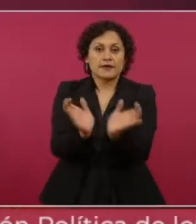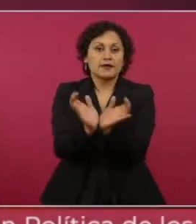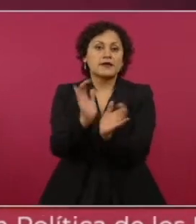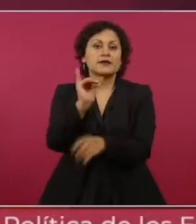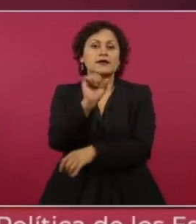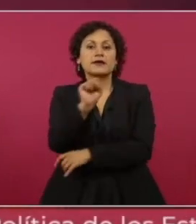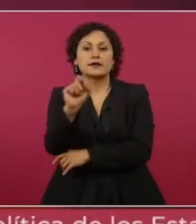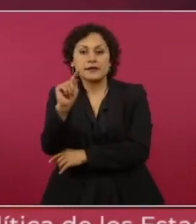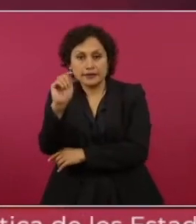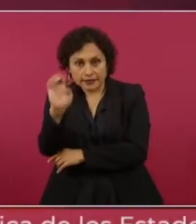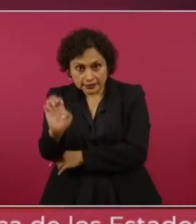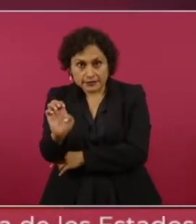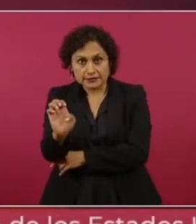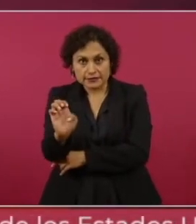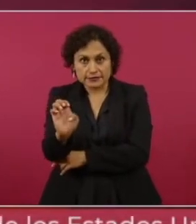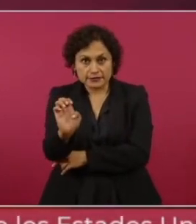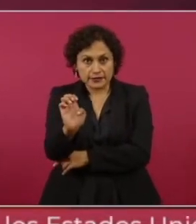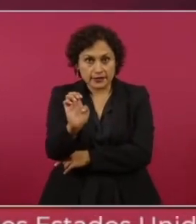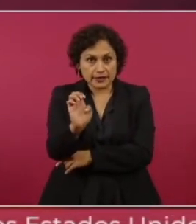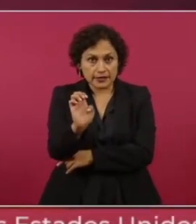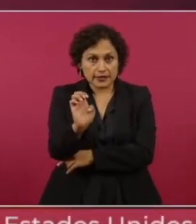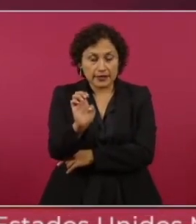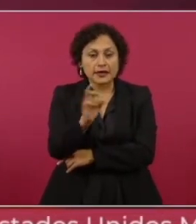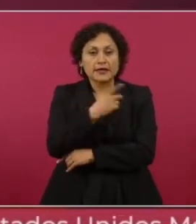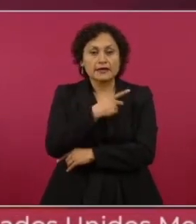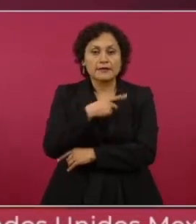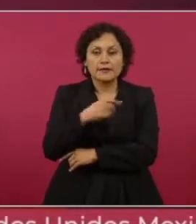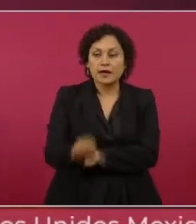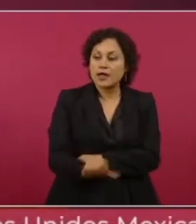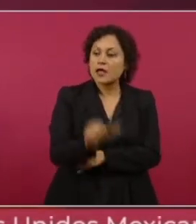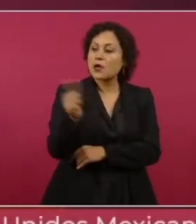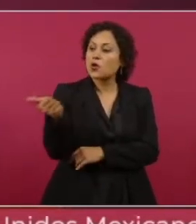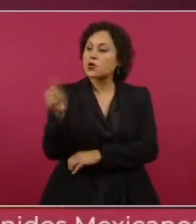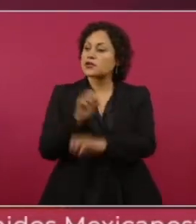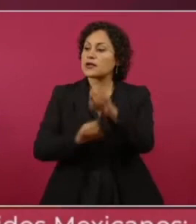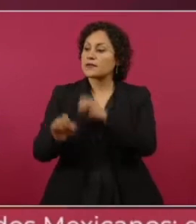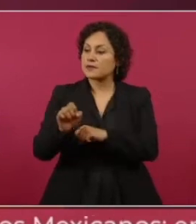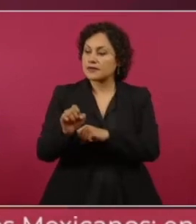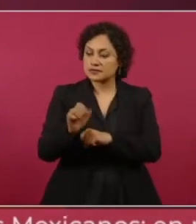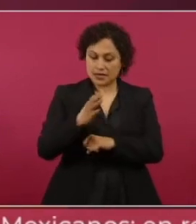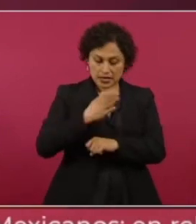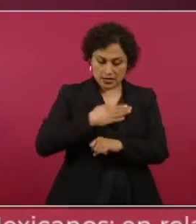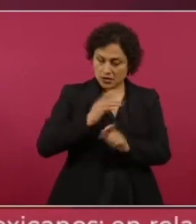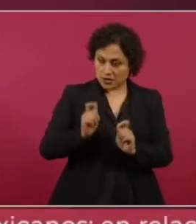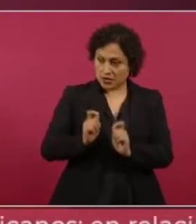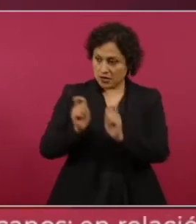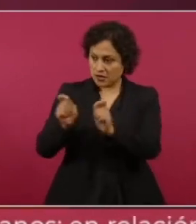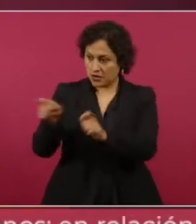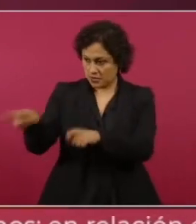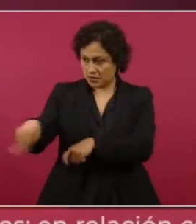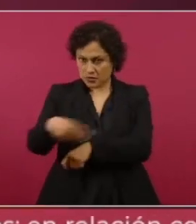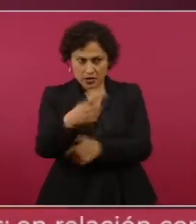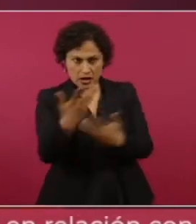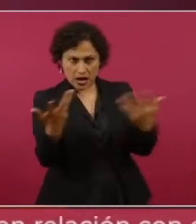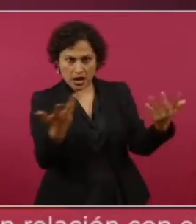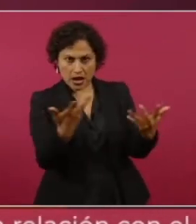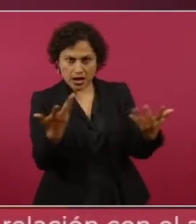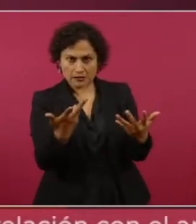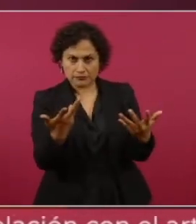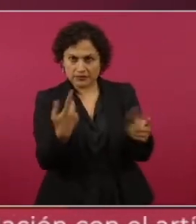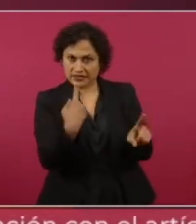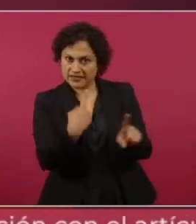ser subrogados, dejen de estar siendo prestados por particulares.